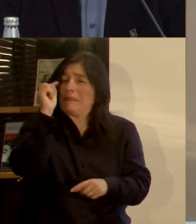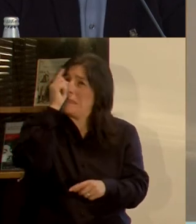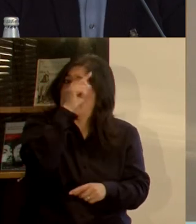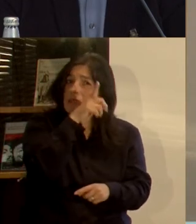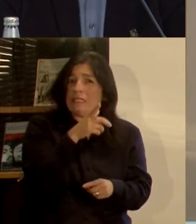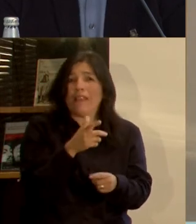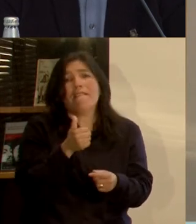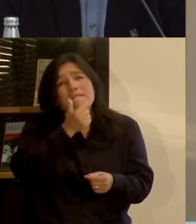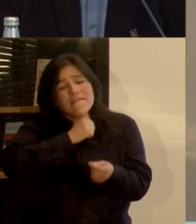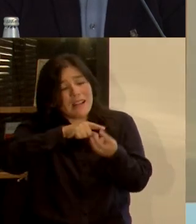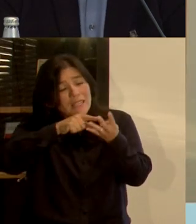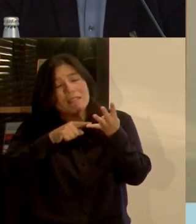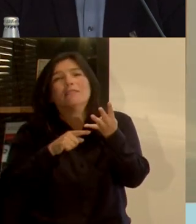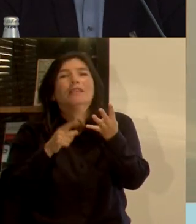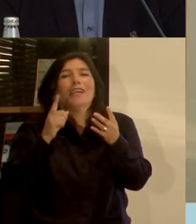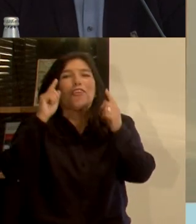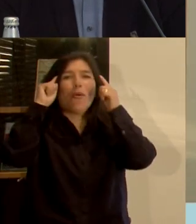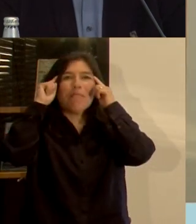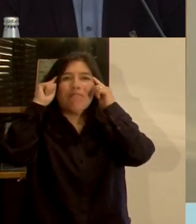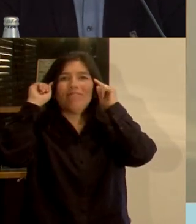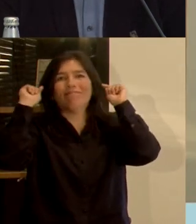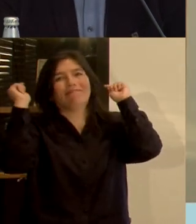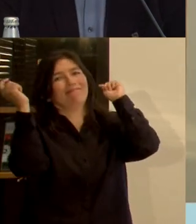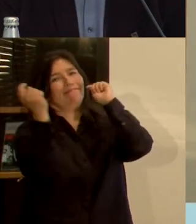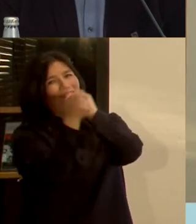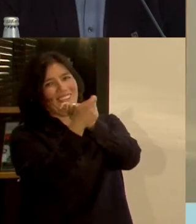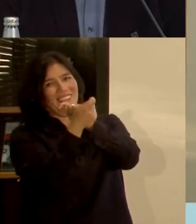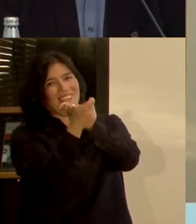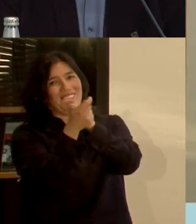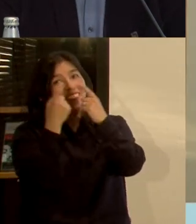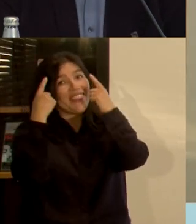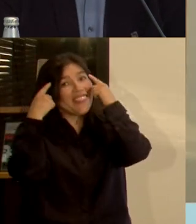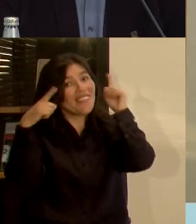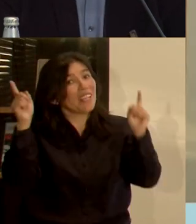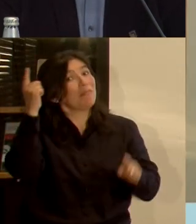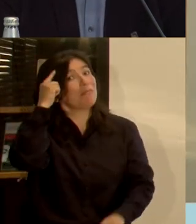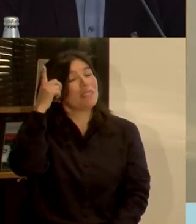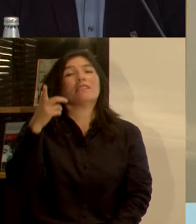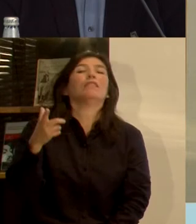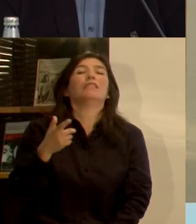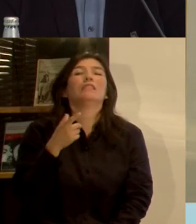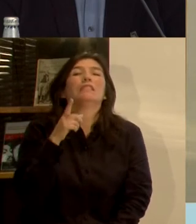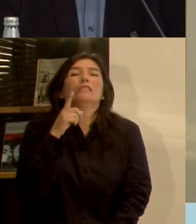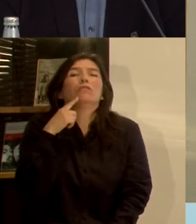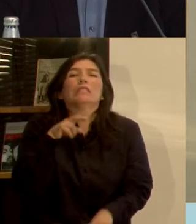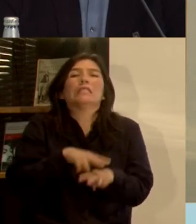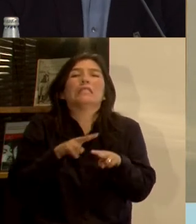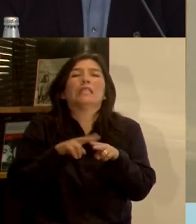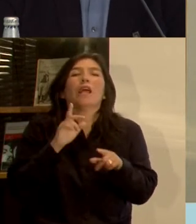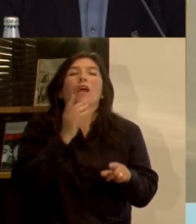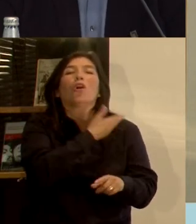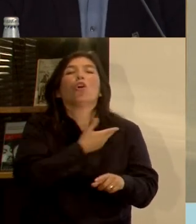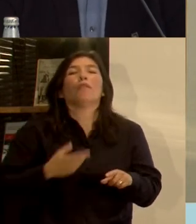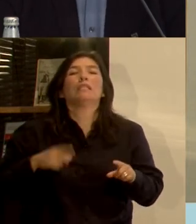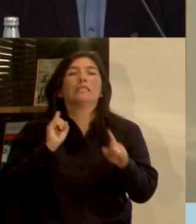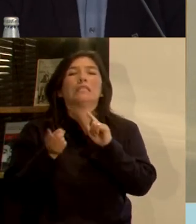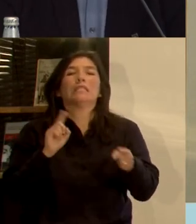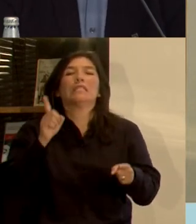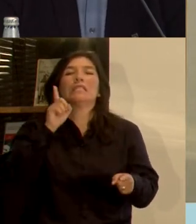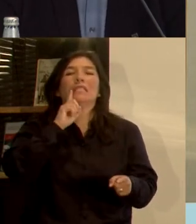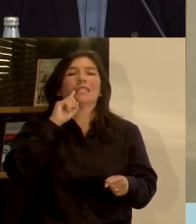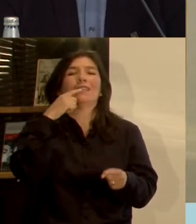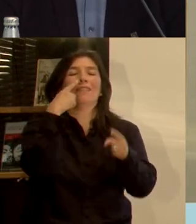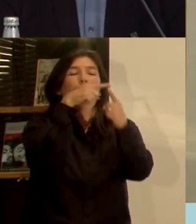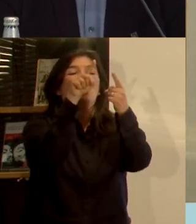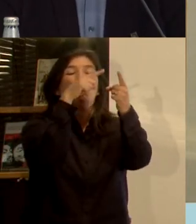probablemente el panorama sea otro. ¿Qué tenemos que hacer? Aquí tiene el tema de la gobernanza. La gobernanza tiene tres patas a mi